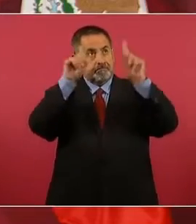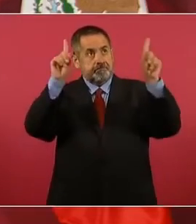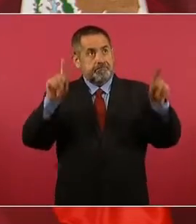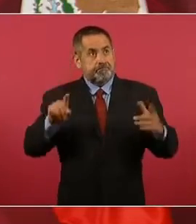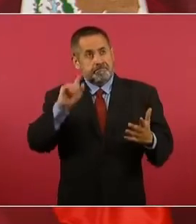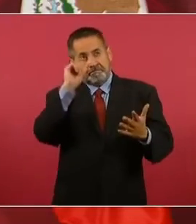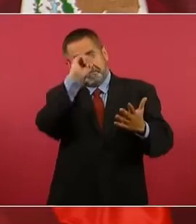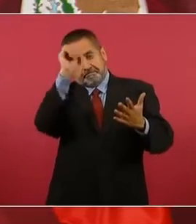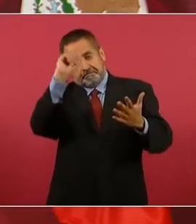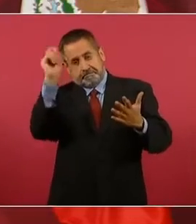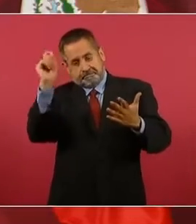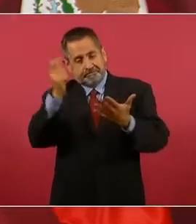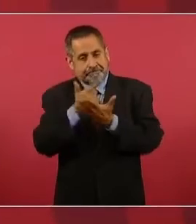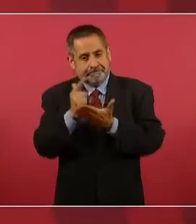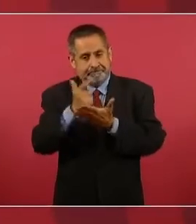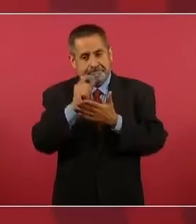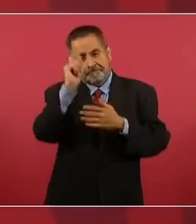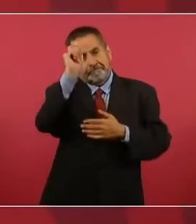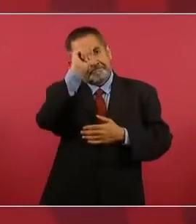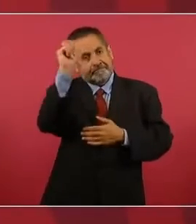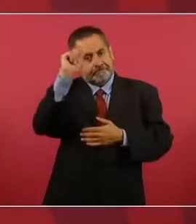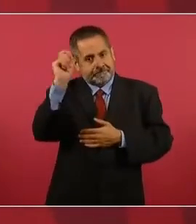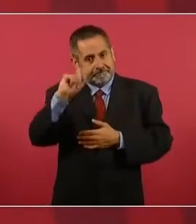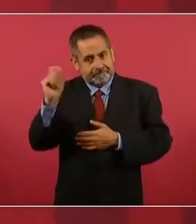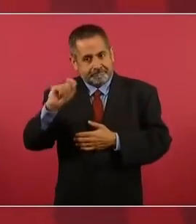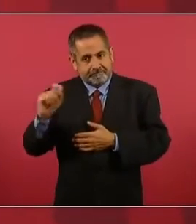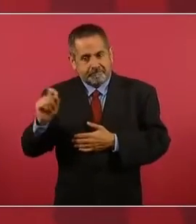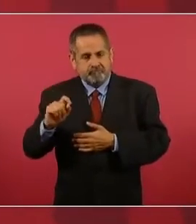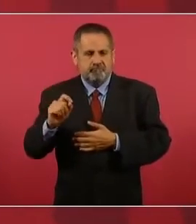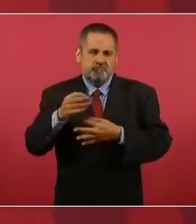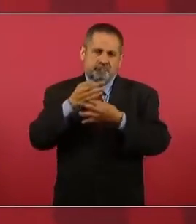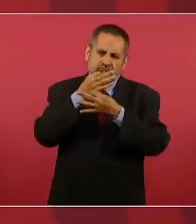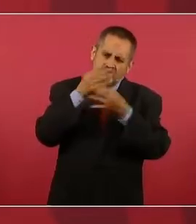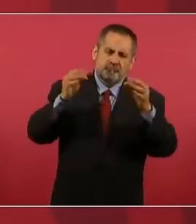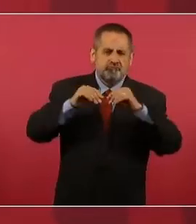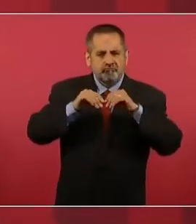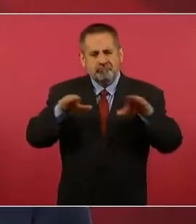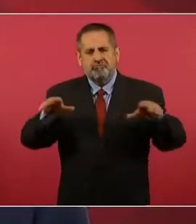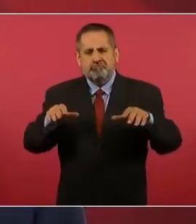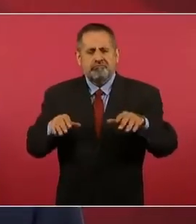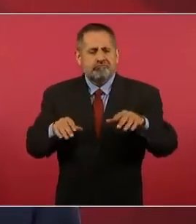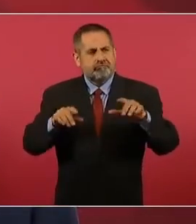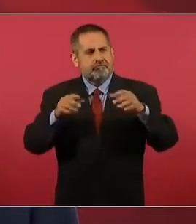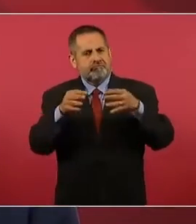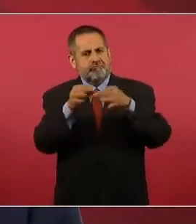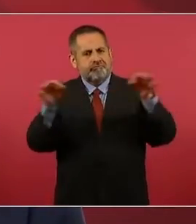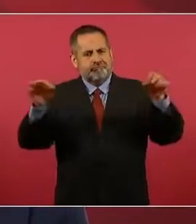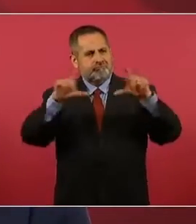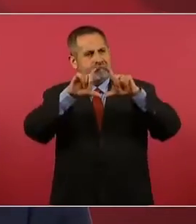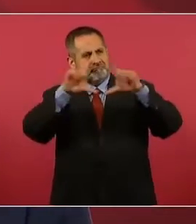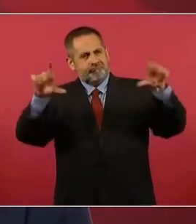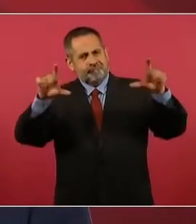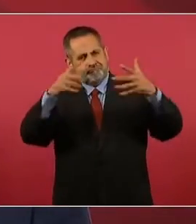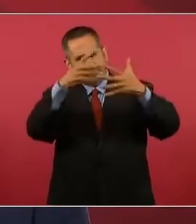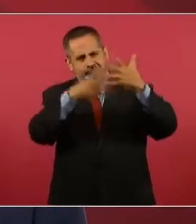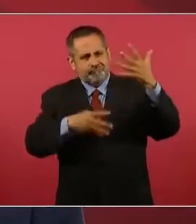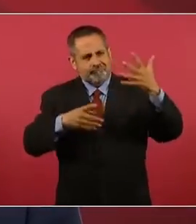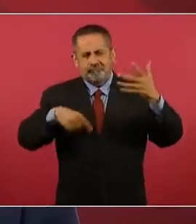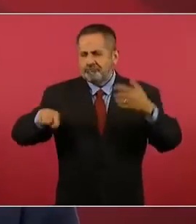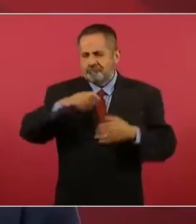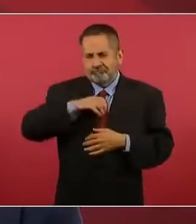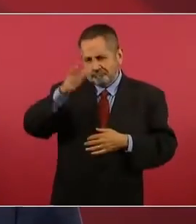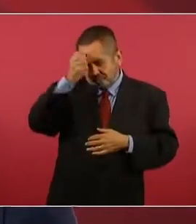una proclama, un manifiesto, una protesta